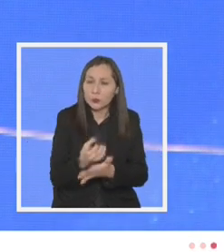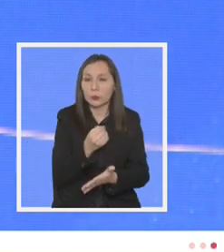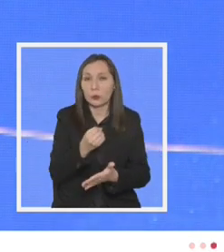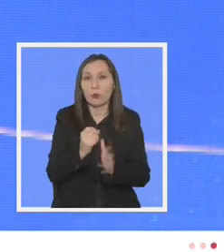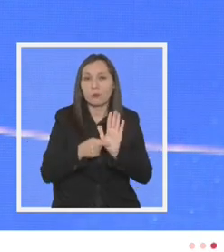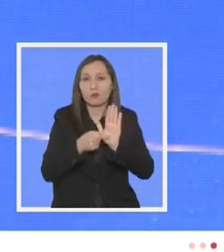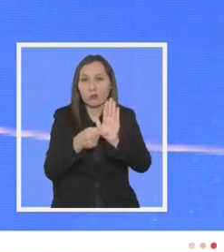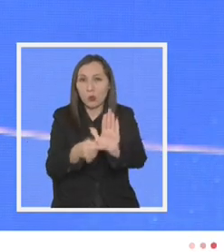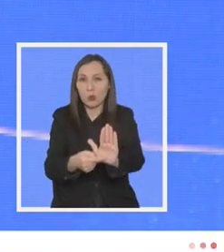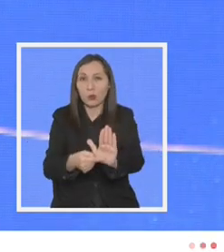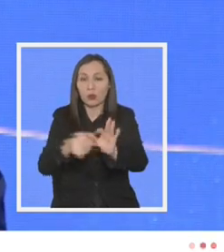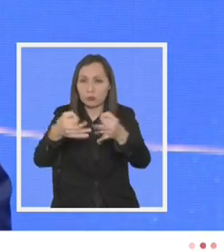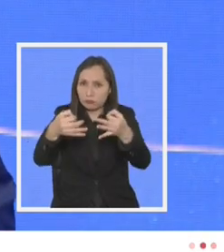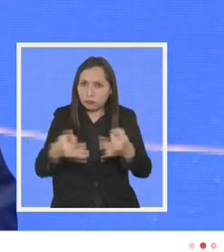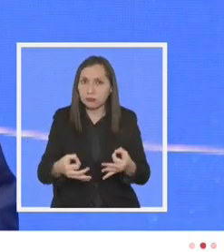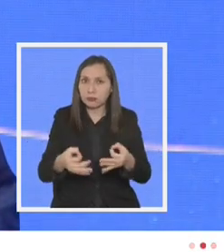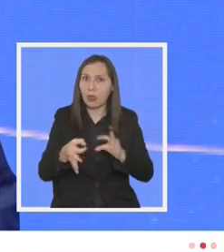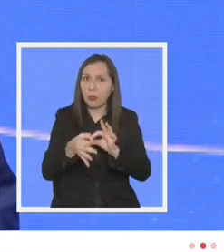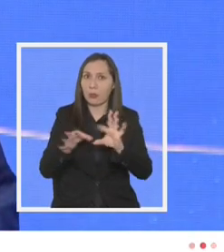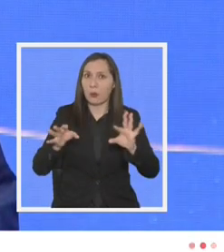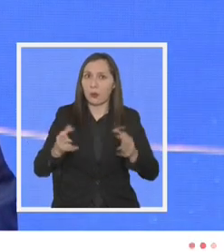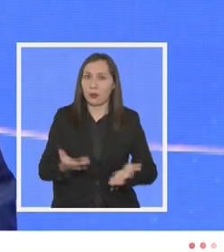demostrar que esta es efectiva